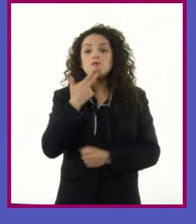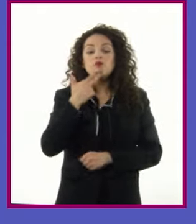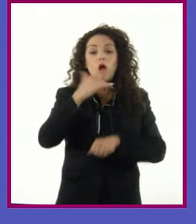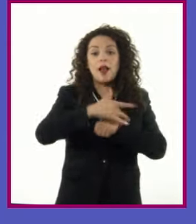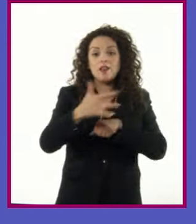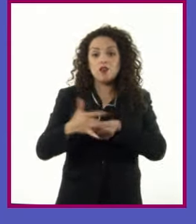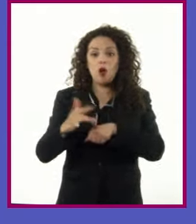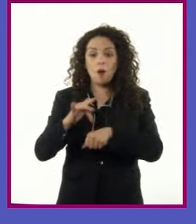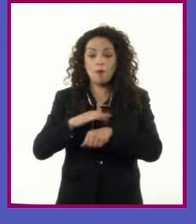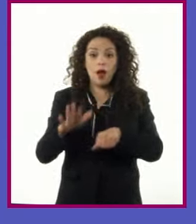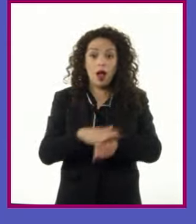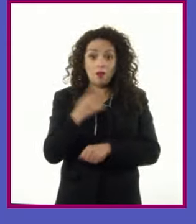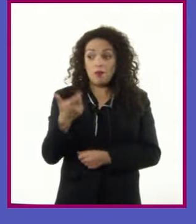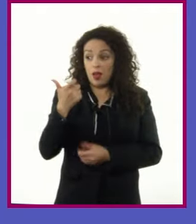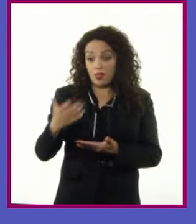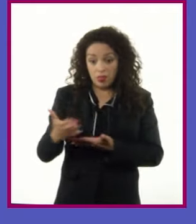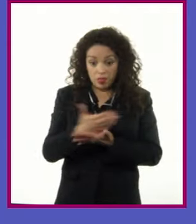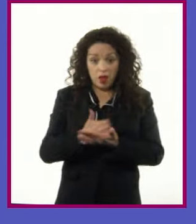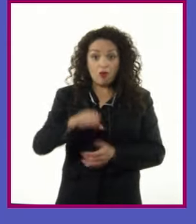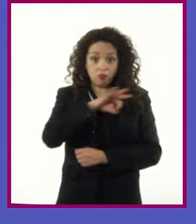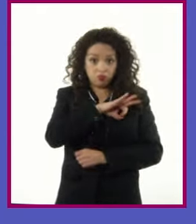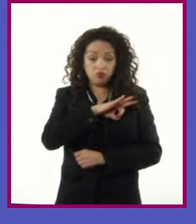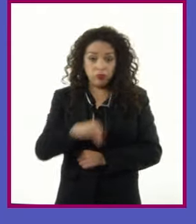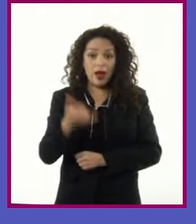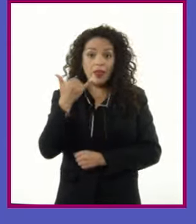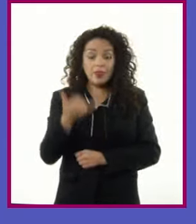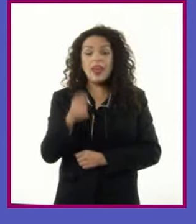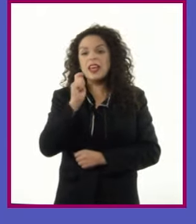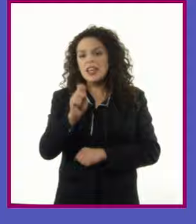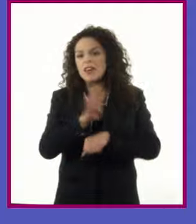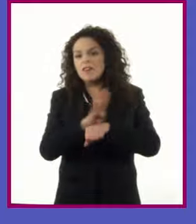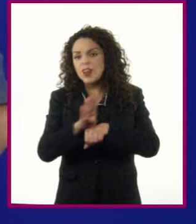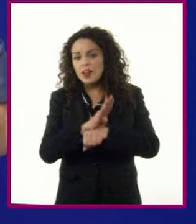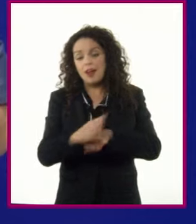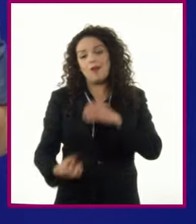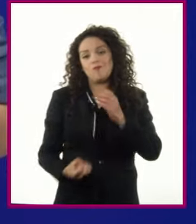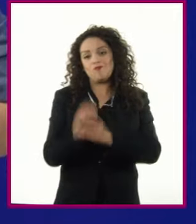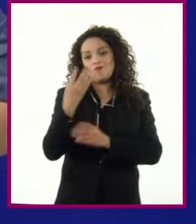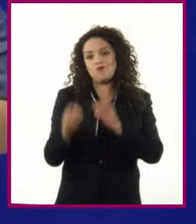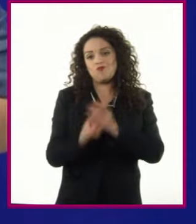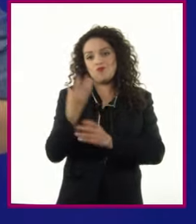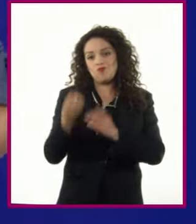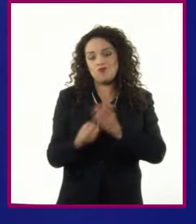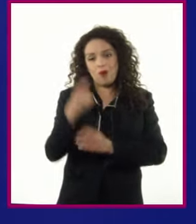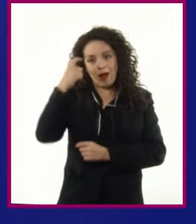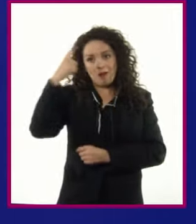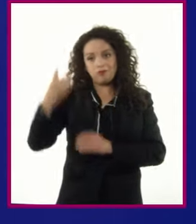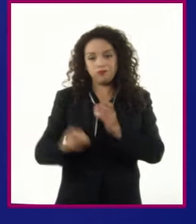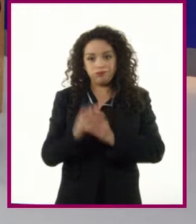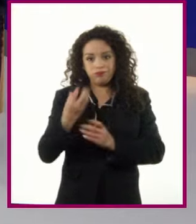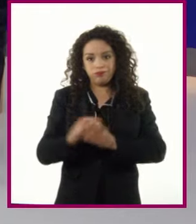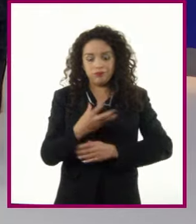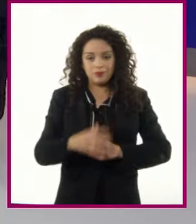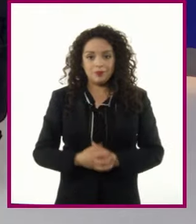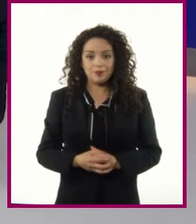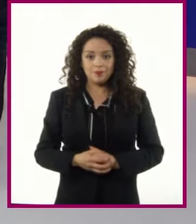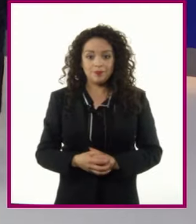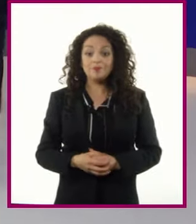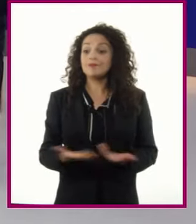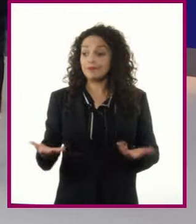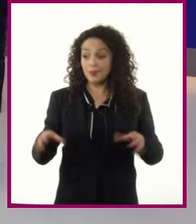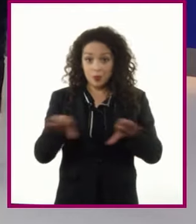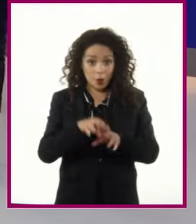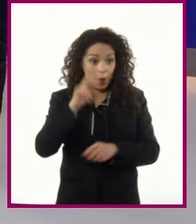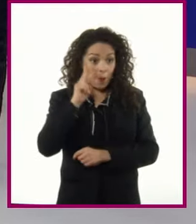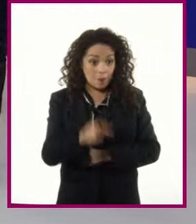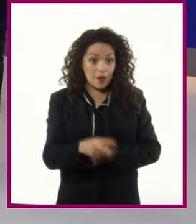retribución económica Y para ello con el fin de generar innovación ¿Qué tal? ¿Observaron cómo